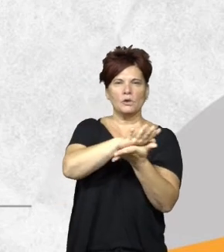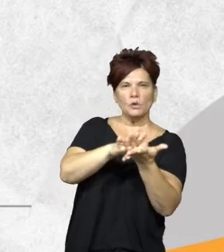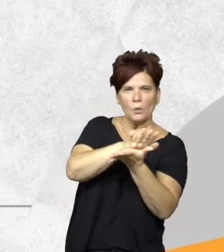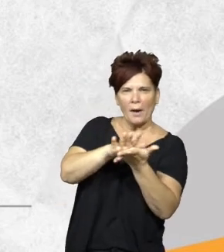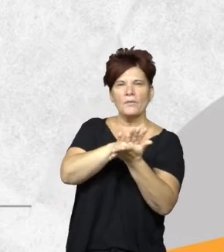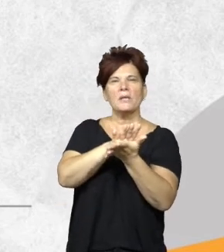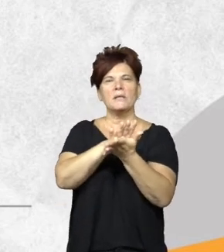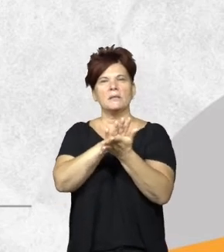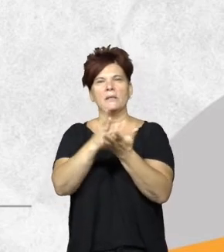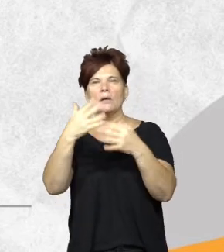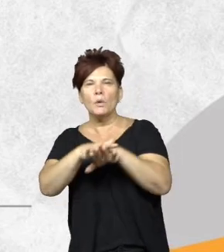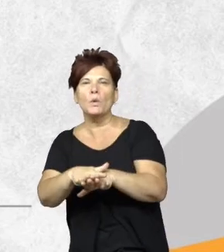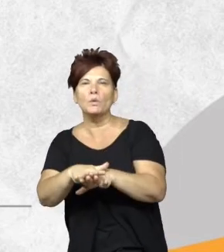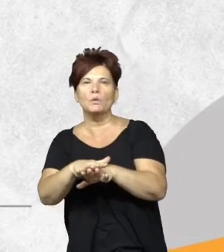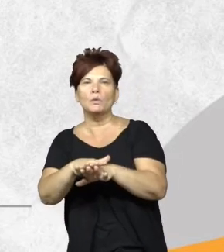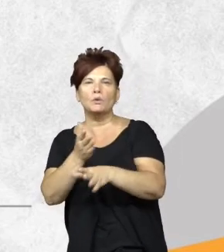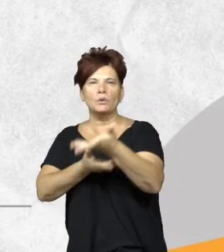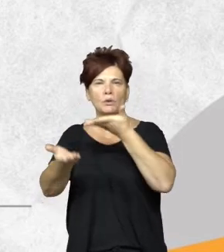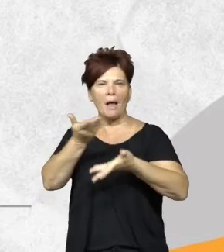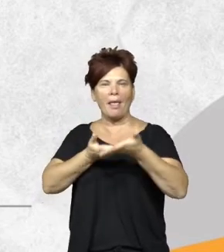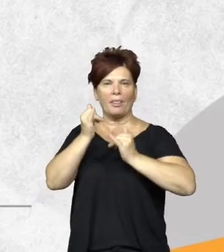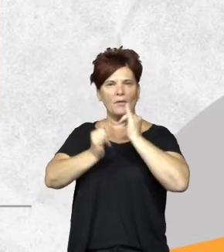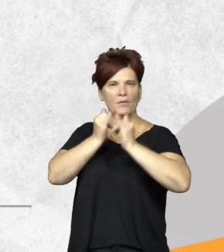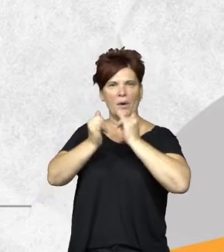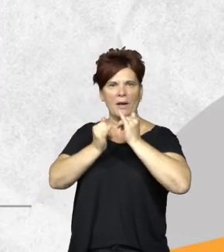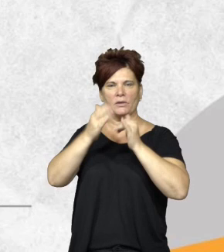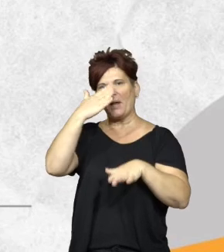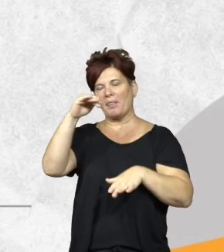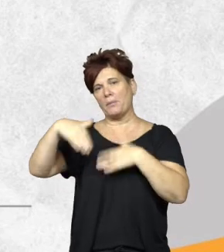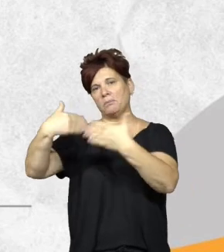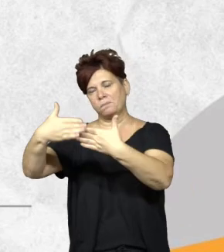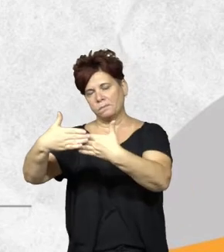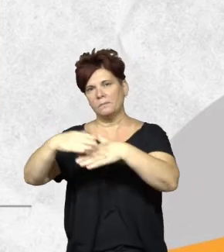cruces en un sistema de información geográfica que se realizan a posteriori